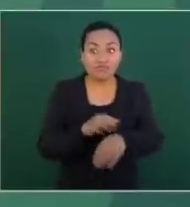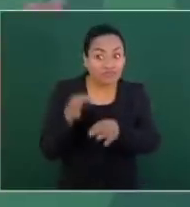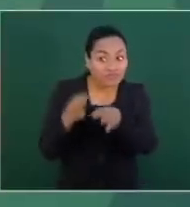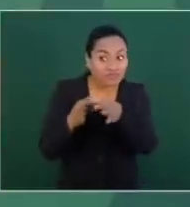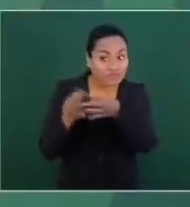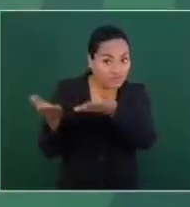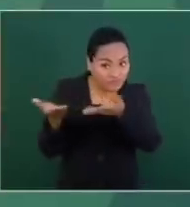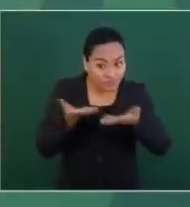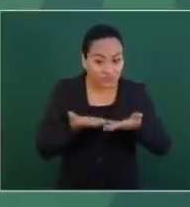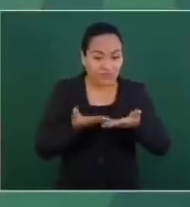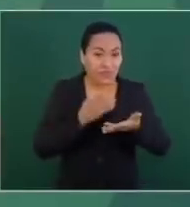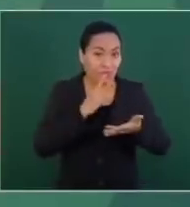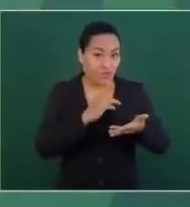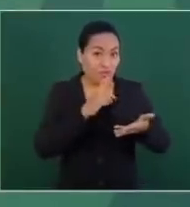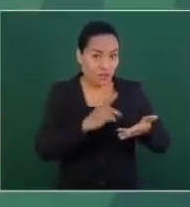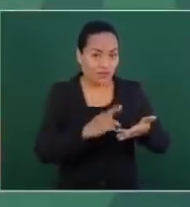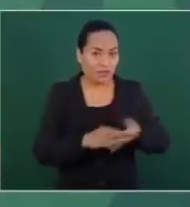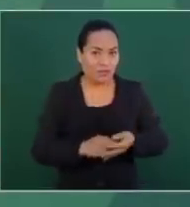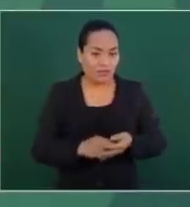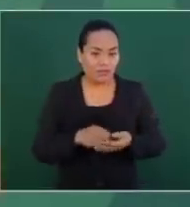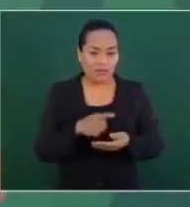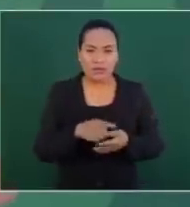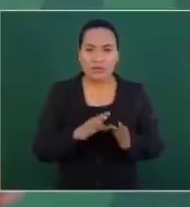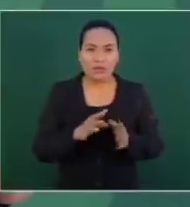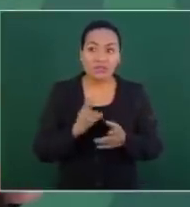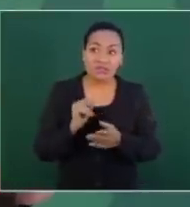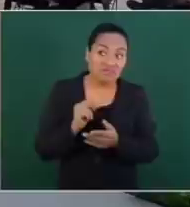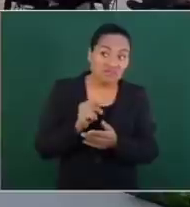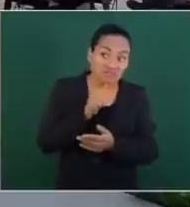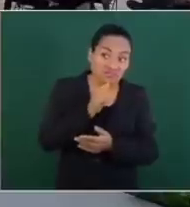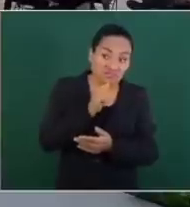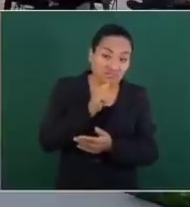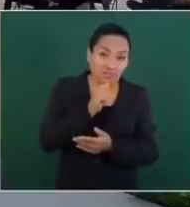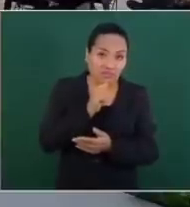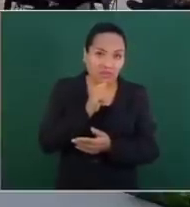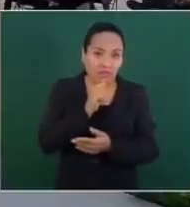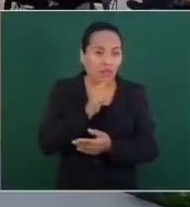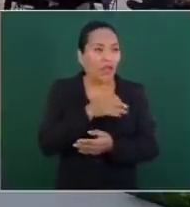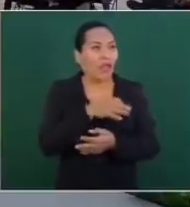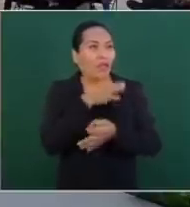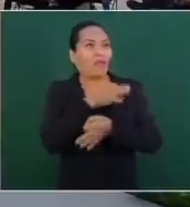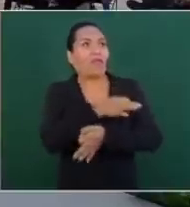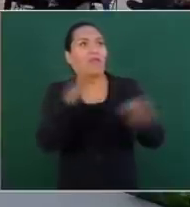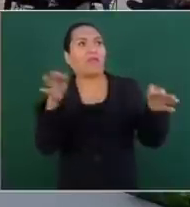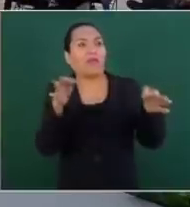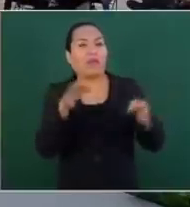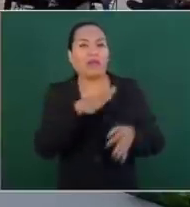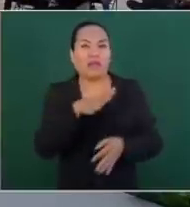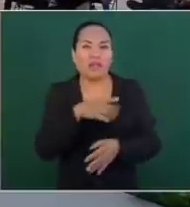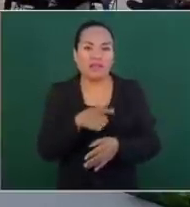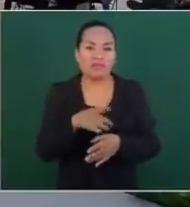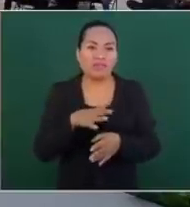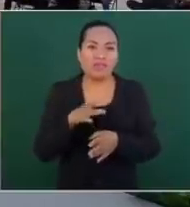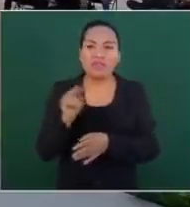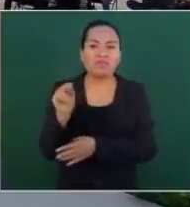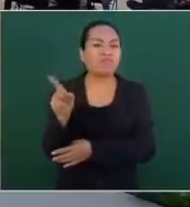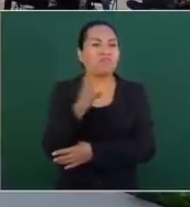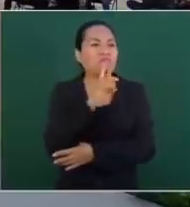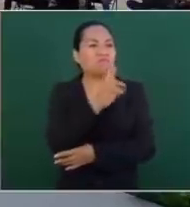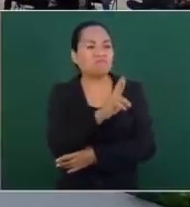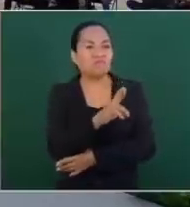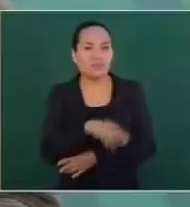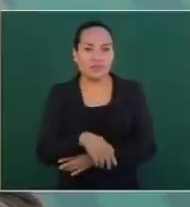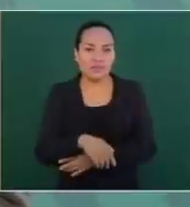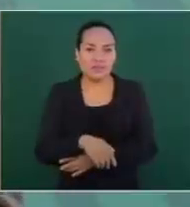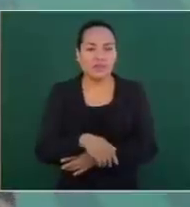Y si no contestaba, pues ya podían decir en el reportaje de que fueron consultados, pero que no respondieron para